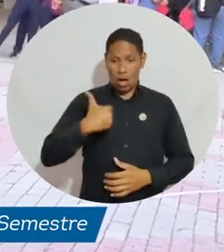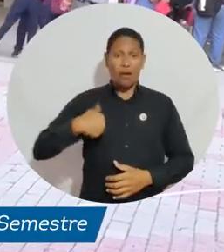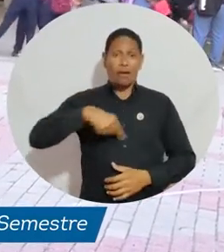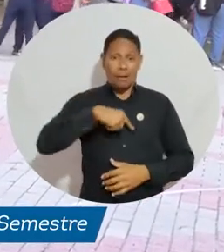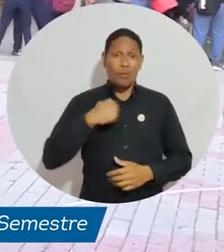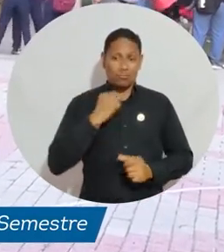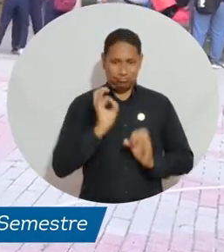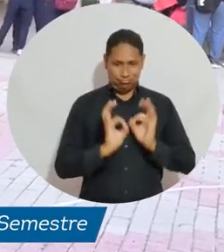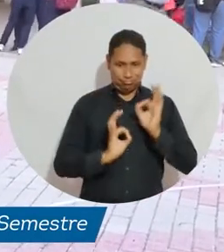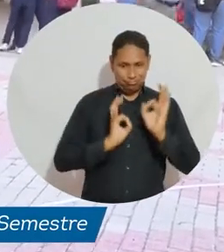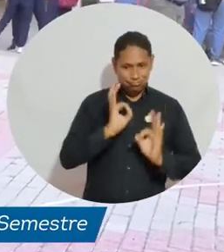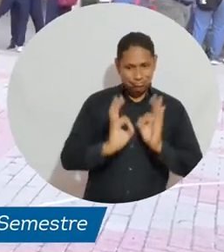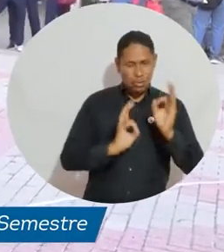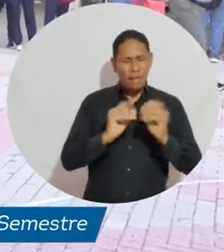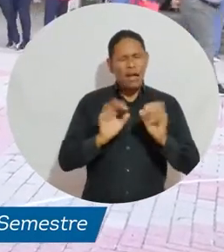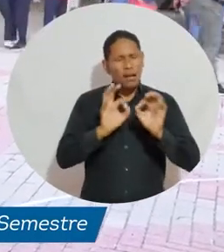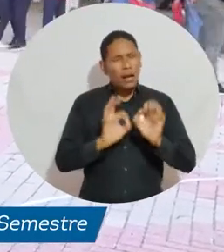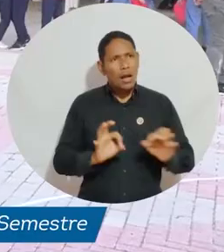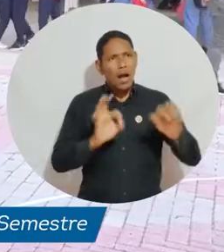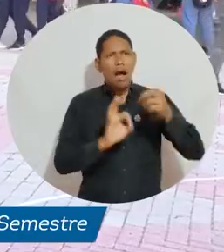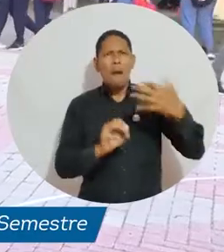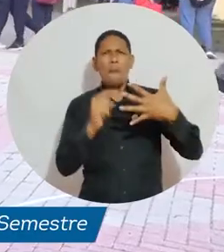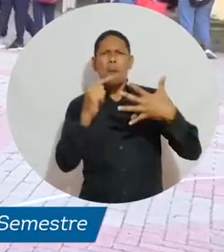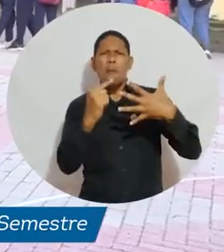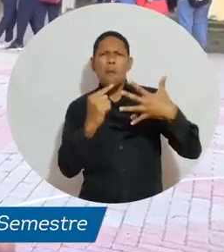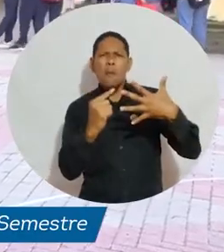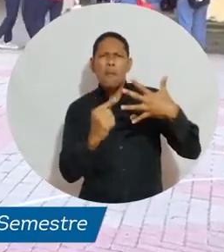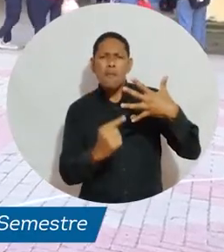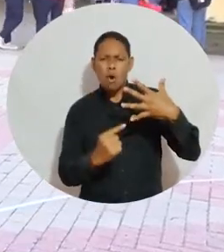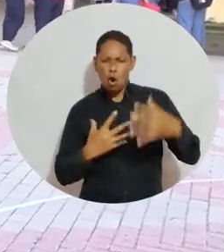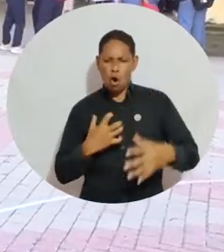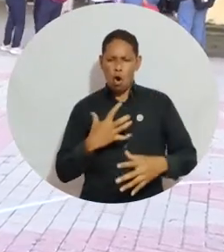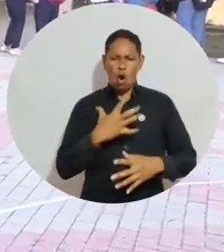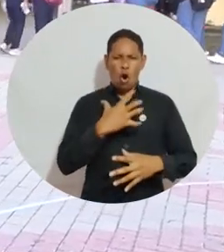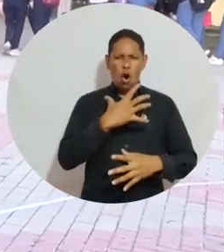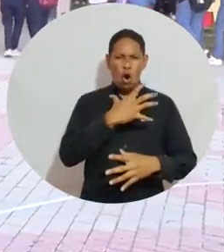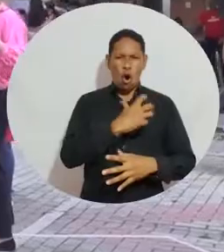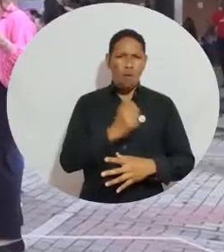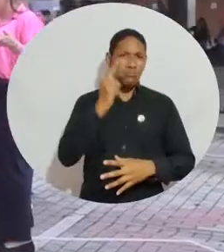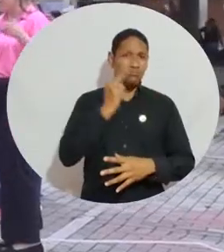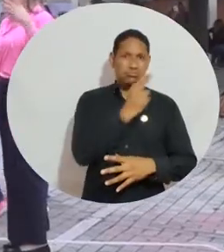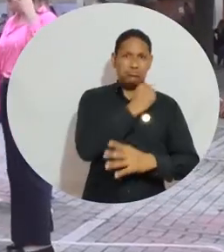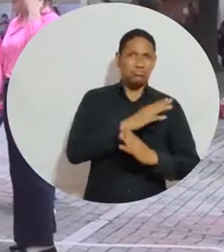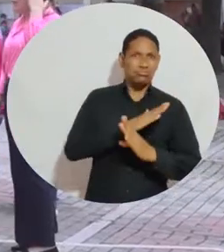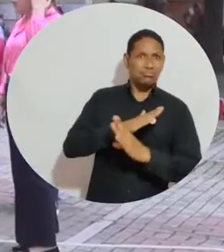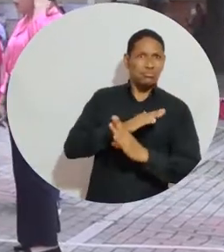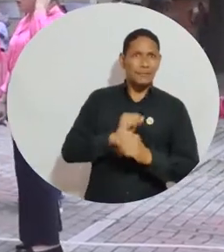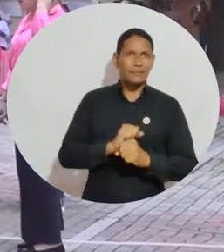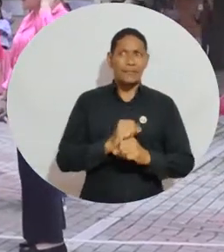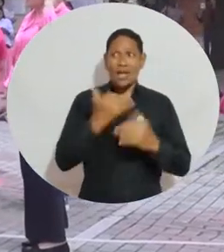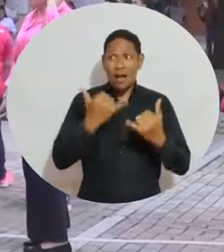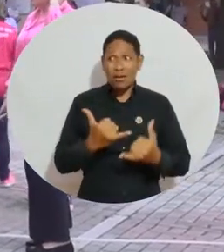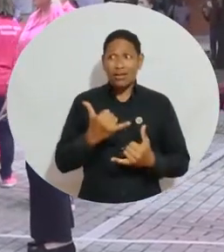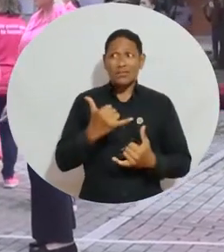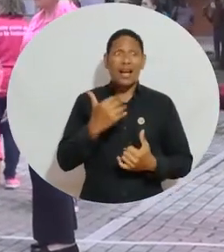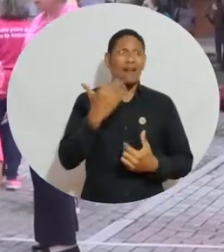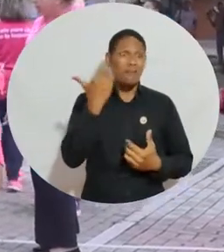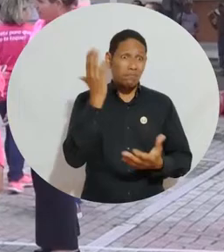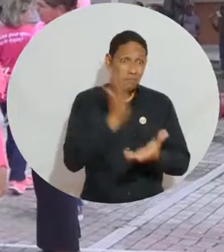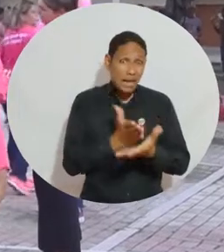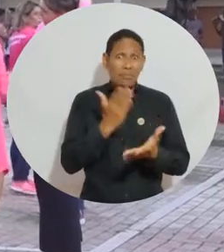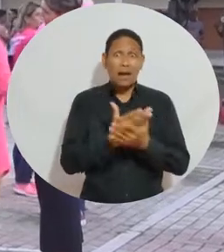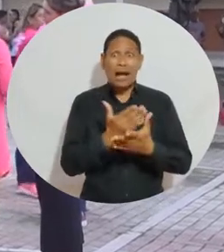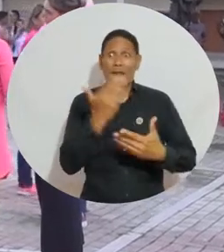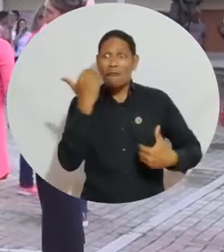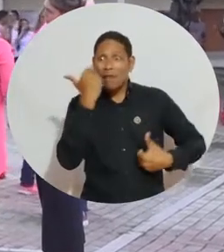aprender a cuidarnos y tener recomendaciones sobre el cuidado del cáncer de mama. Esta es una enfermedad que lastimosamente